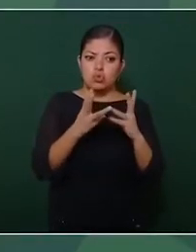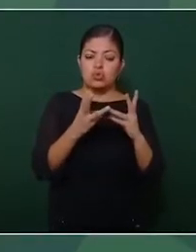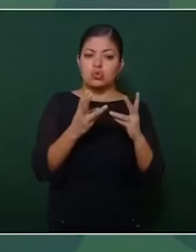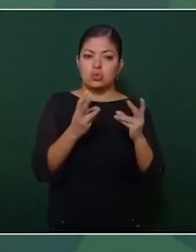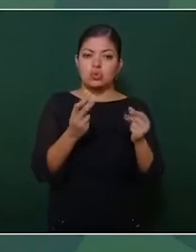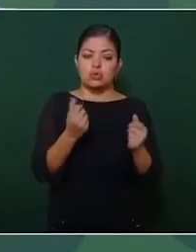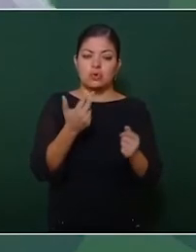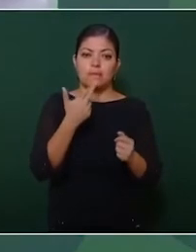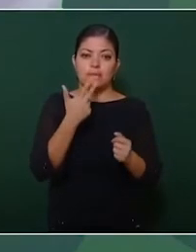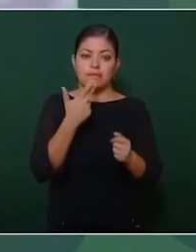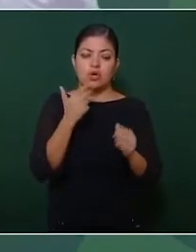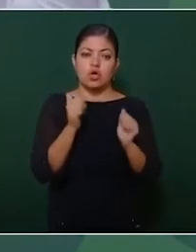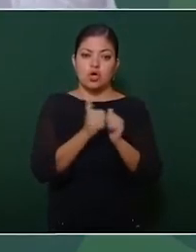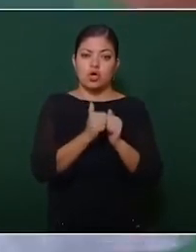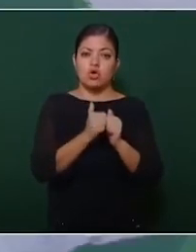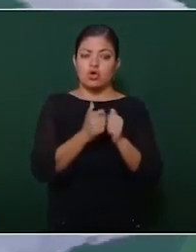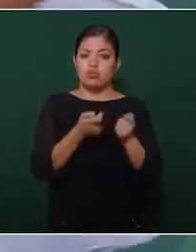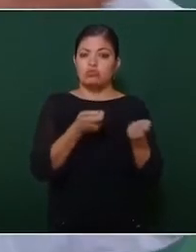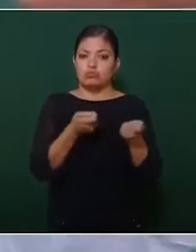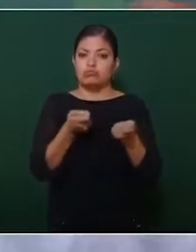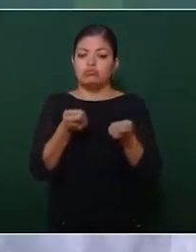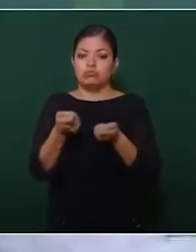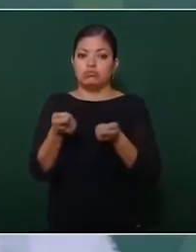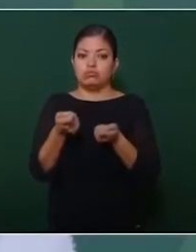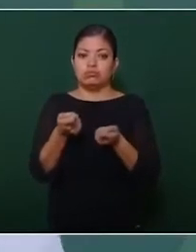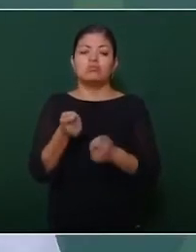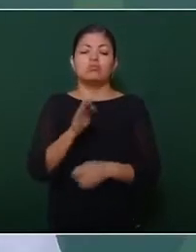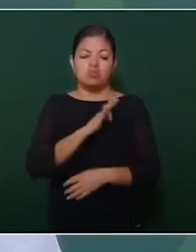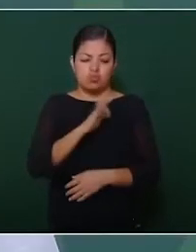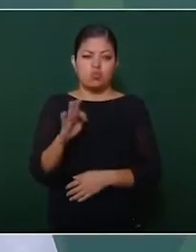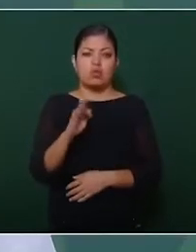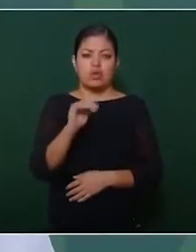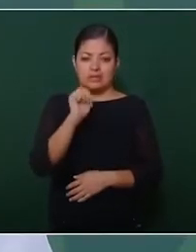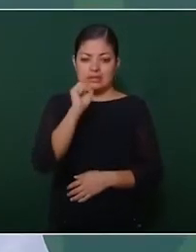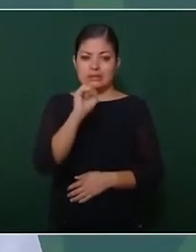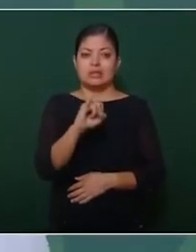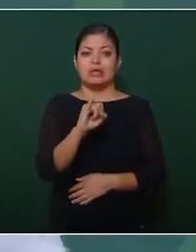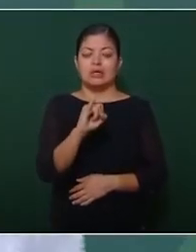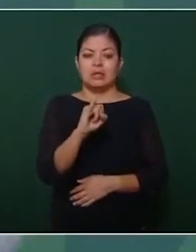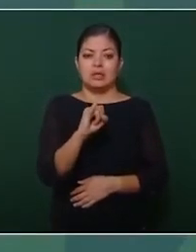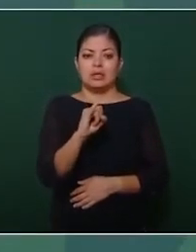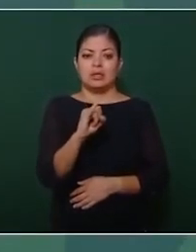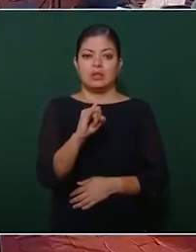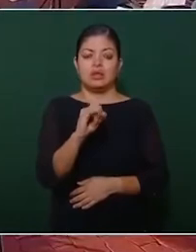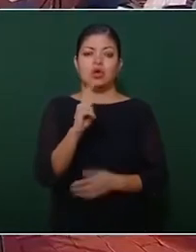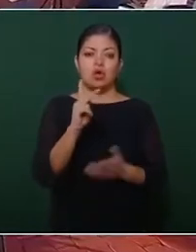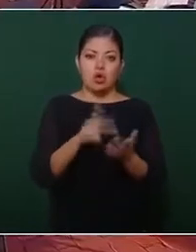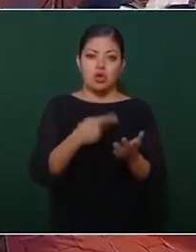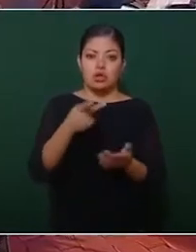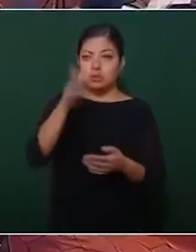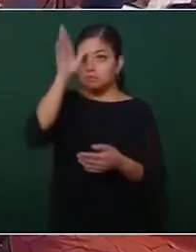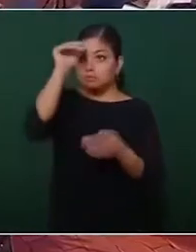Entonces, sí pueden haber oportunidades de un arreglo.